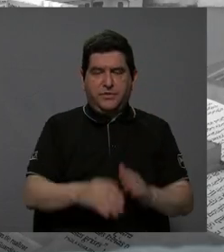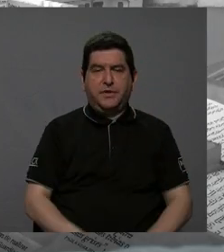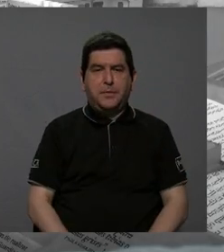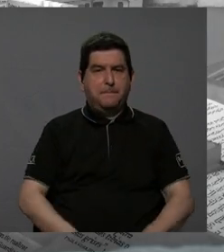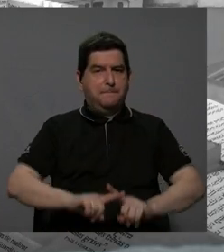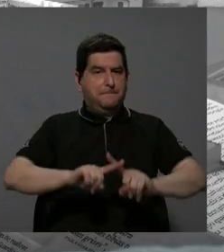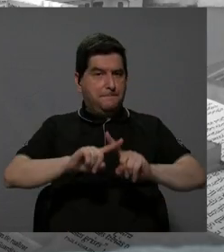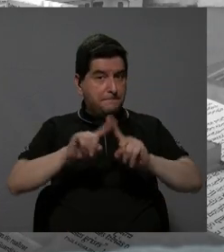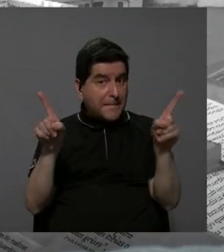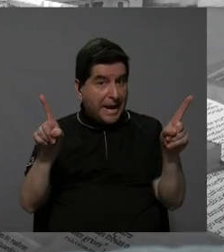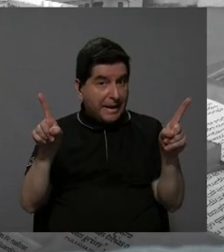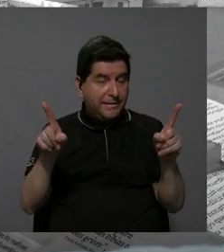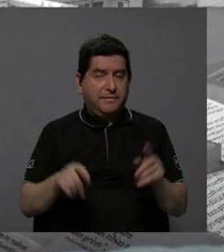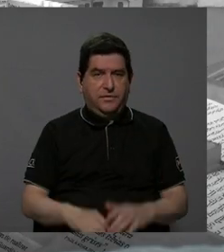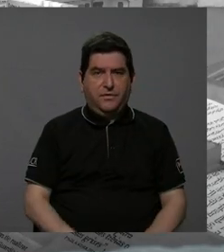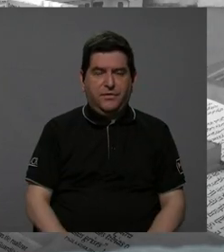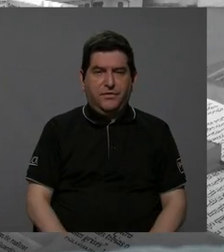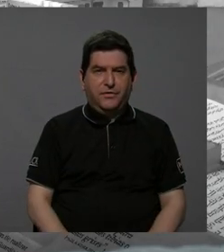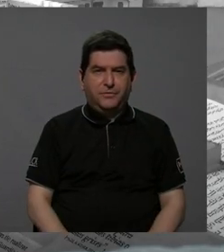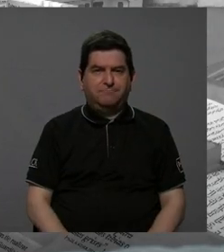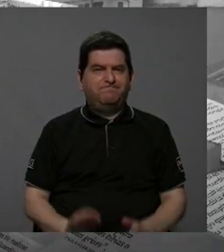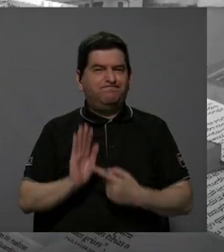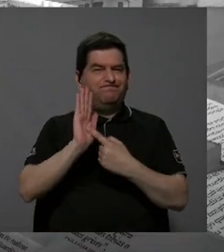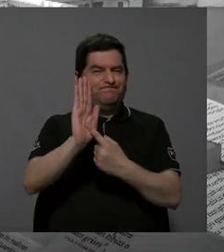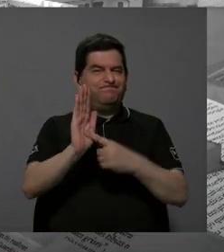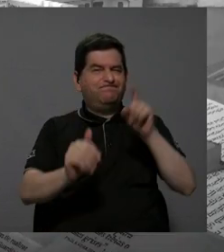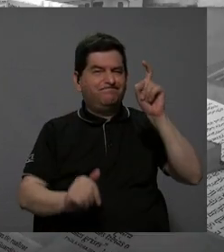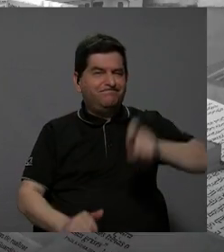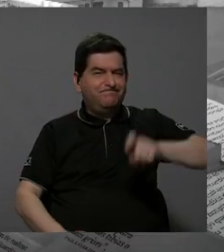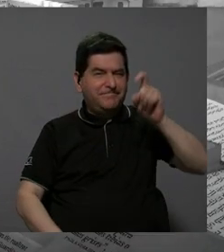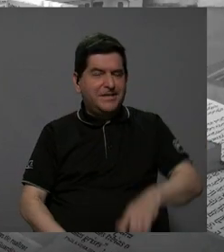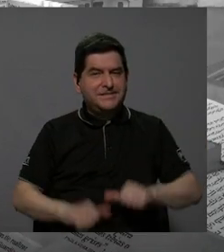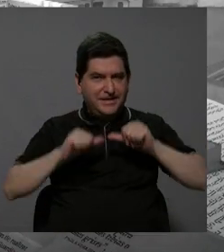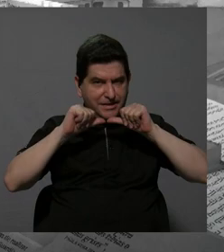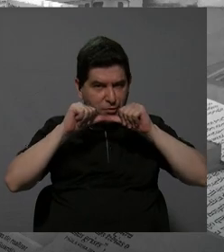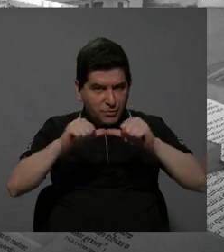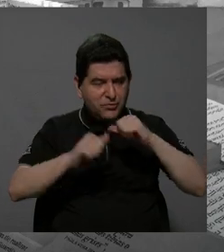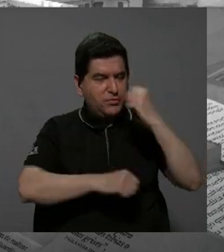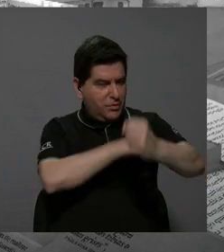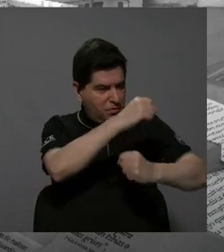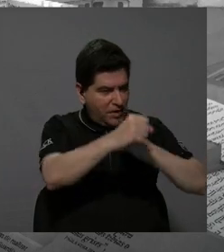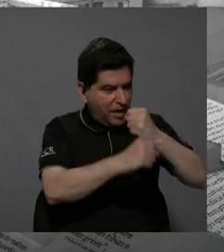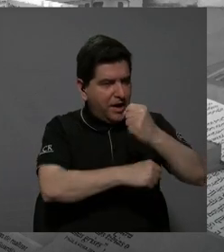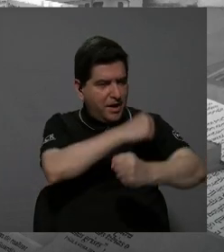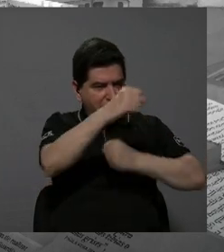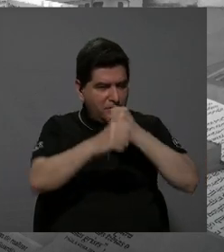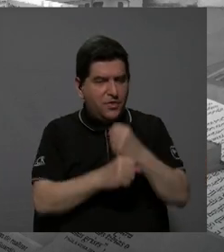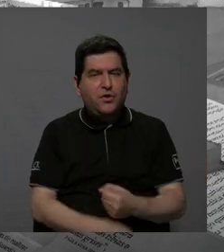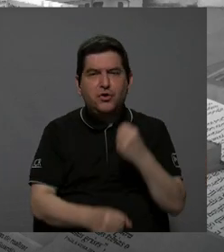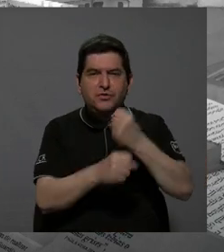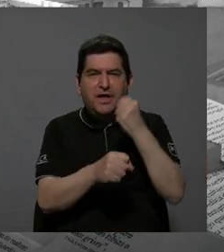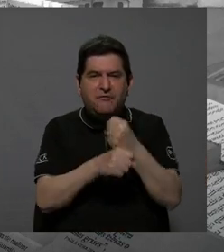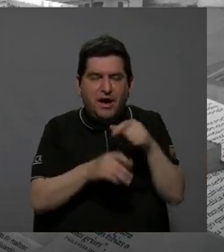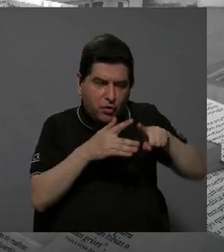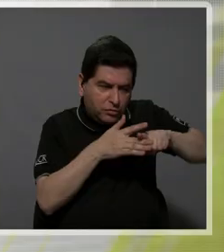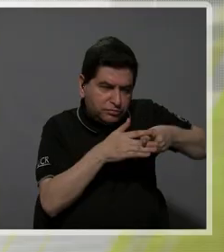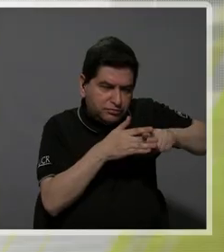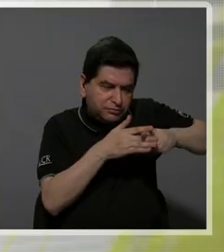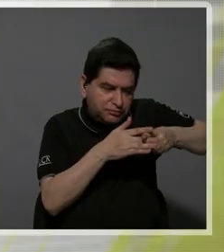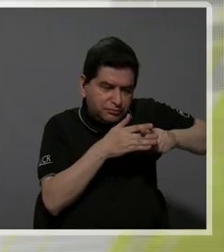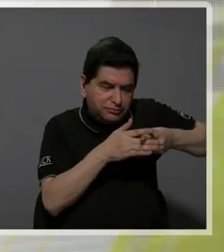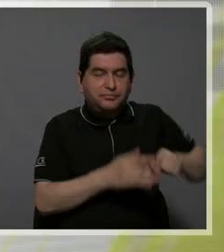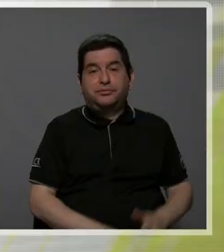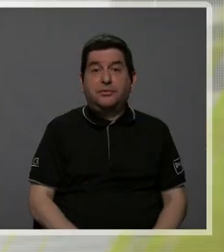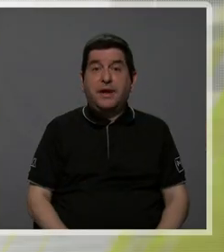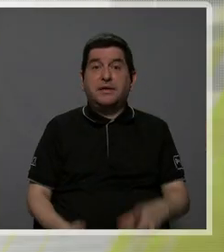Sin embargo, siempre se hace la salvedad de que se tiene que brindar, seguir brindando año con año esas labores de mantenimiento, sobre todo